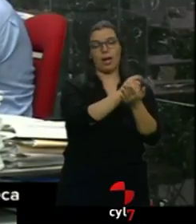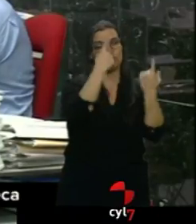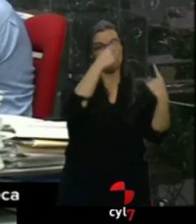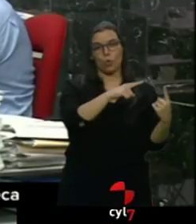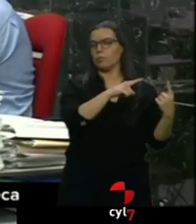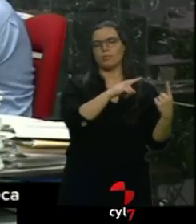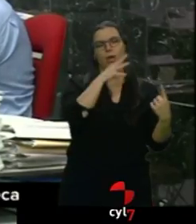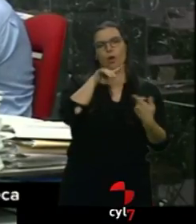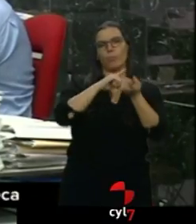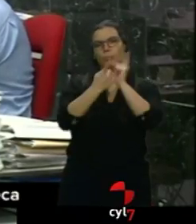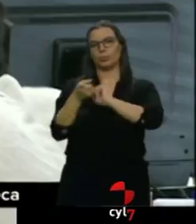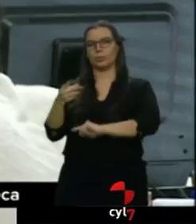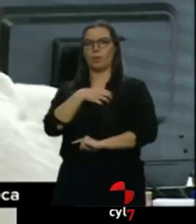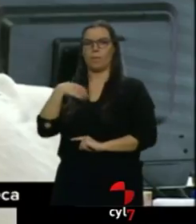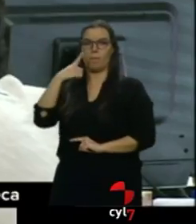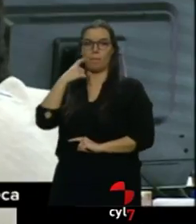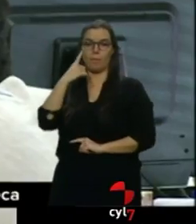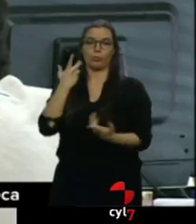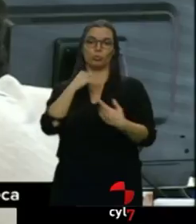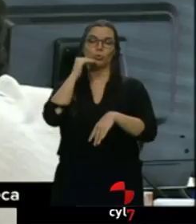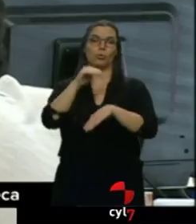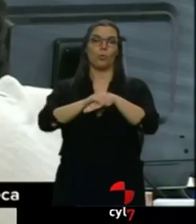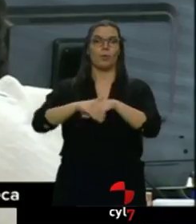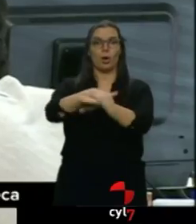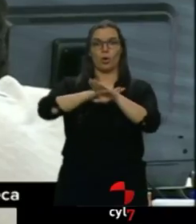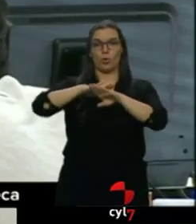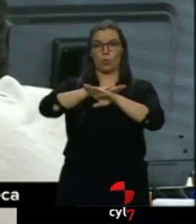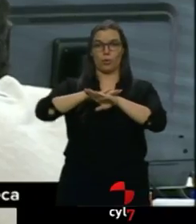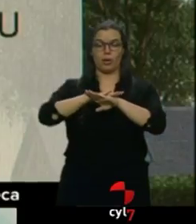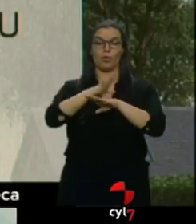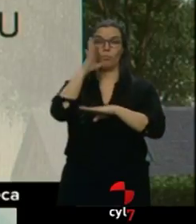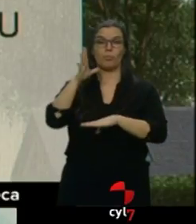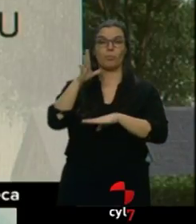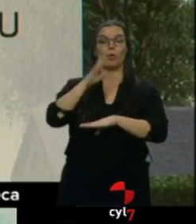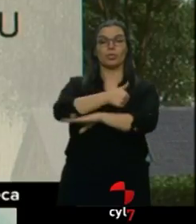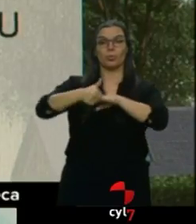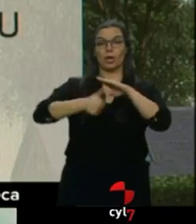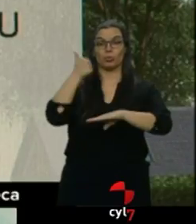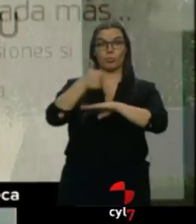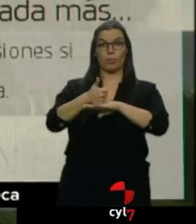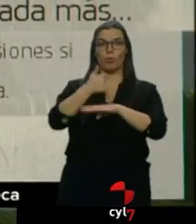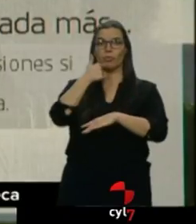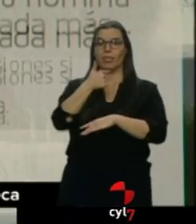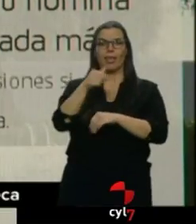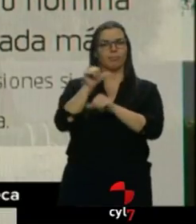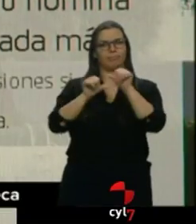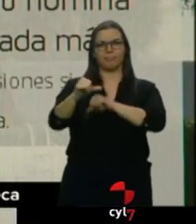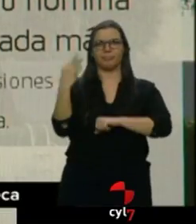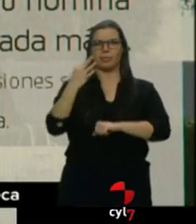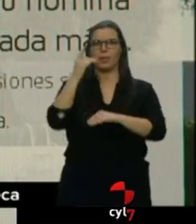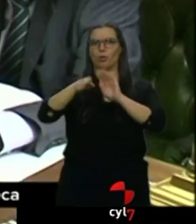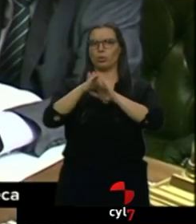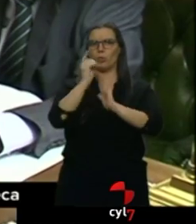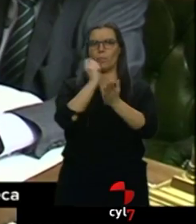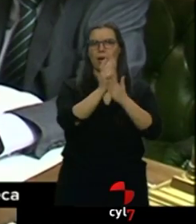cumple con la modificación anunciada por Pedro Sánchez, contradiciendo así la resolución adoptada por el Tribunal Supremo. El gasto, por cierto, no será